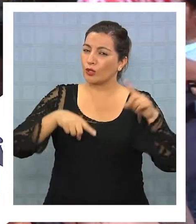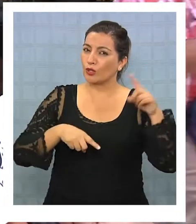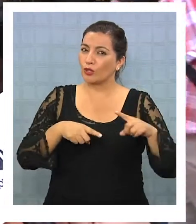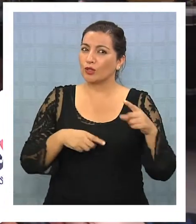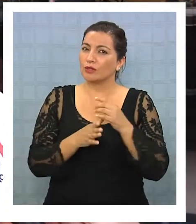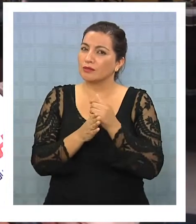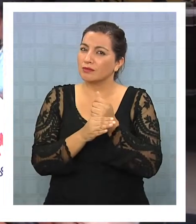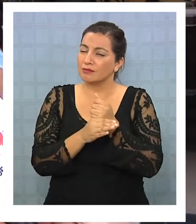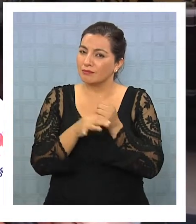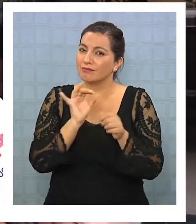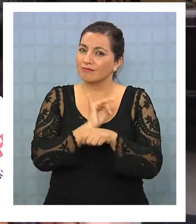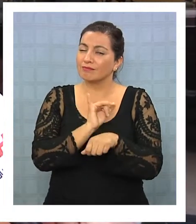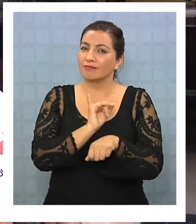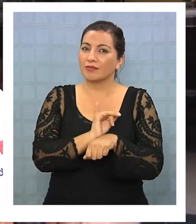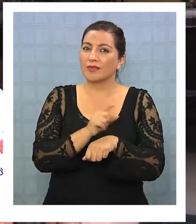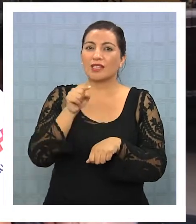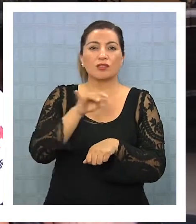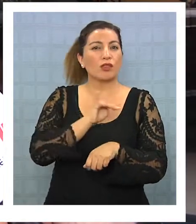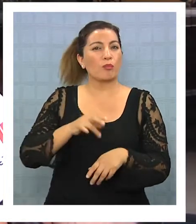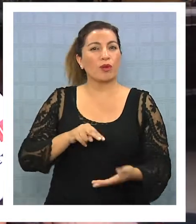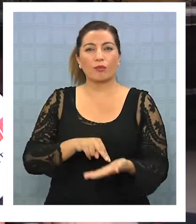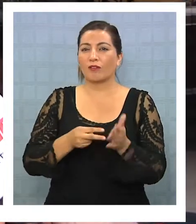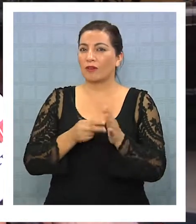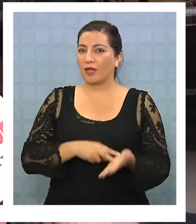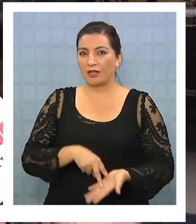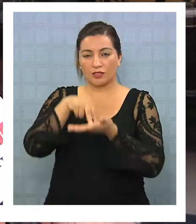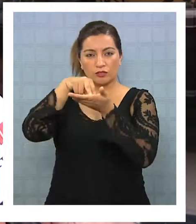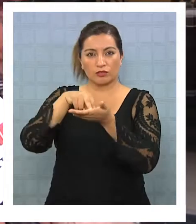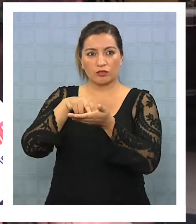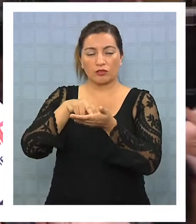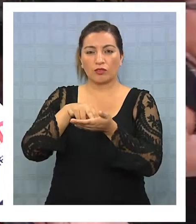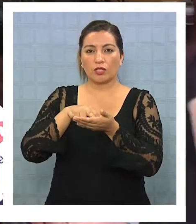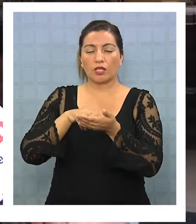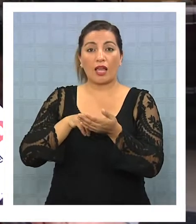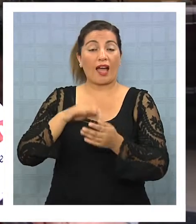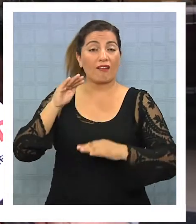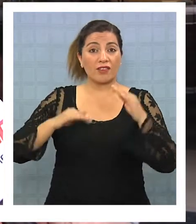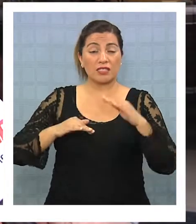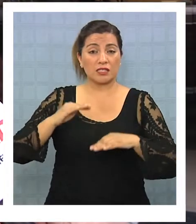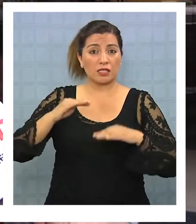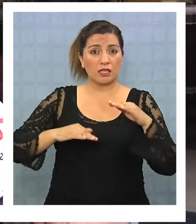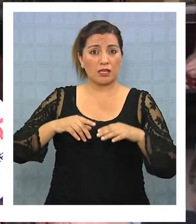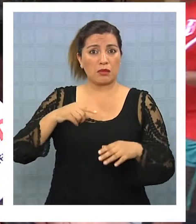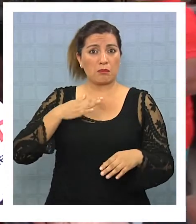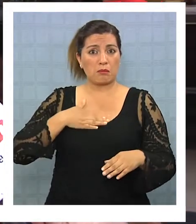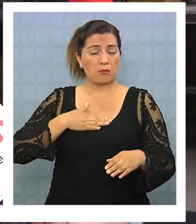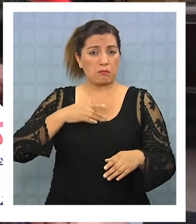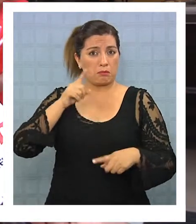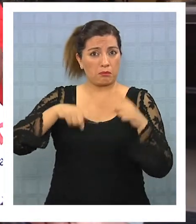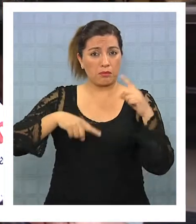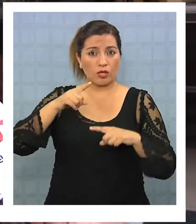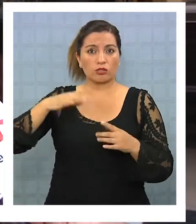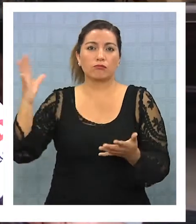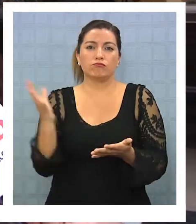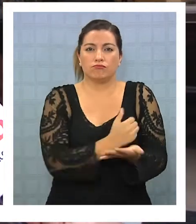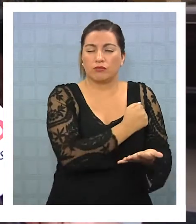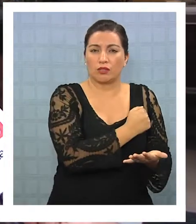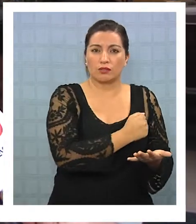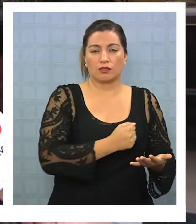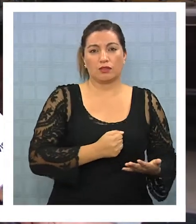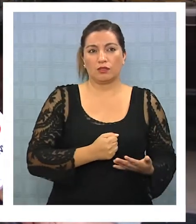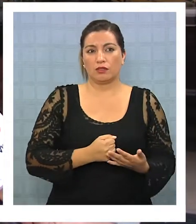y nos afecta en gran manera aquí en la Sofri, porque nos quita mucha mercadería, ¿no es para los que trabajamos legal? Entonces, como